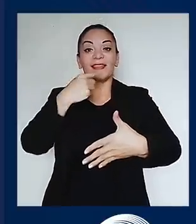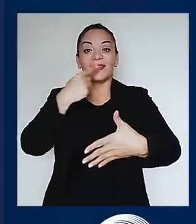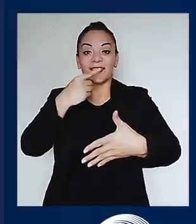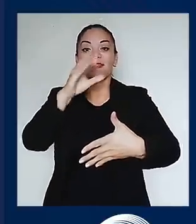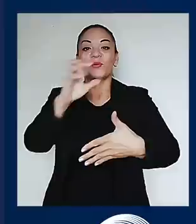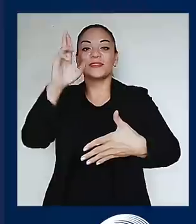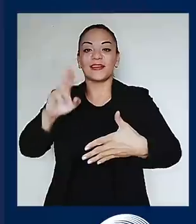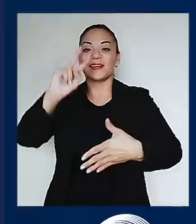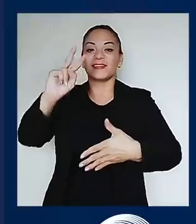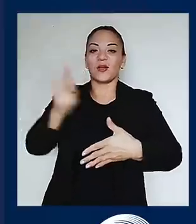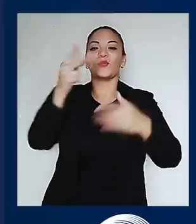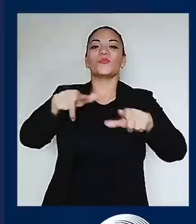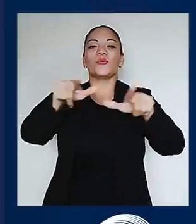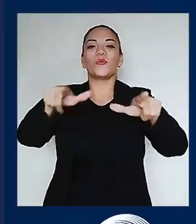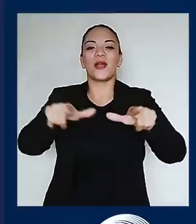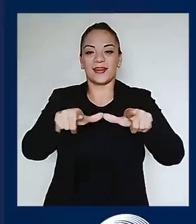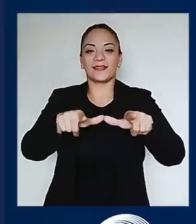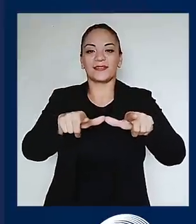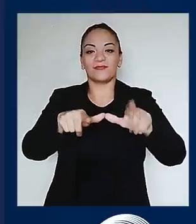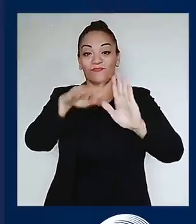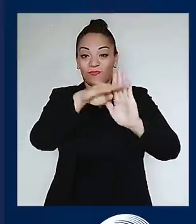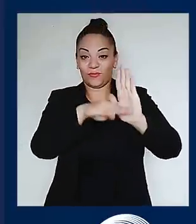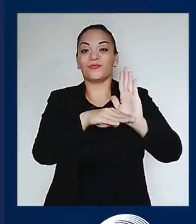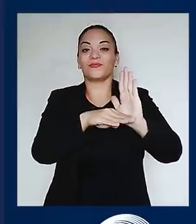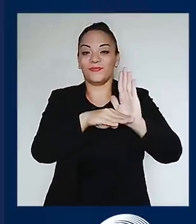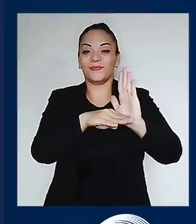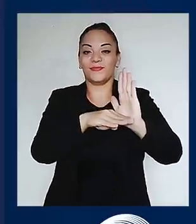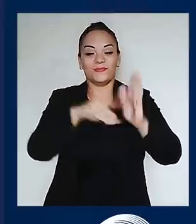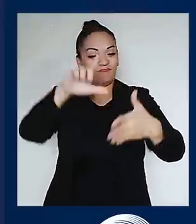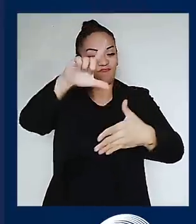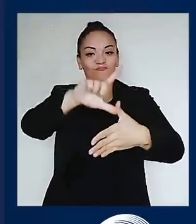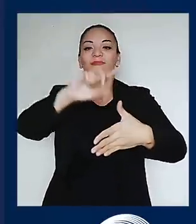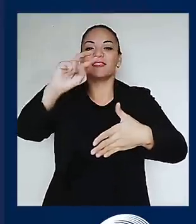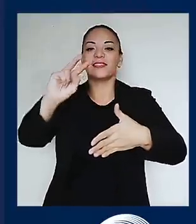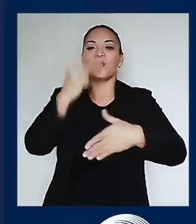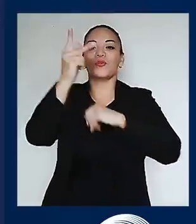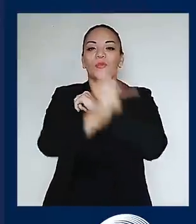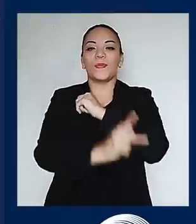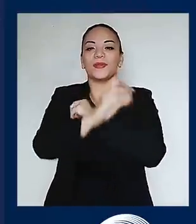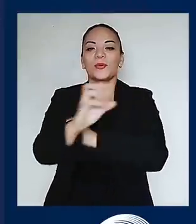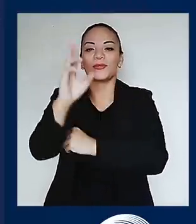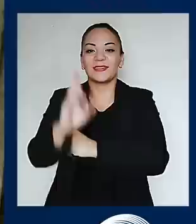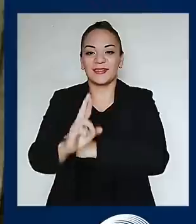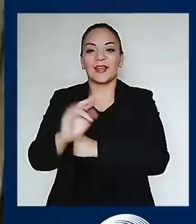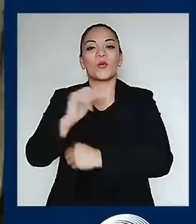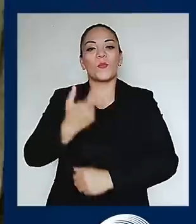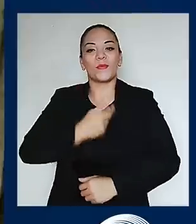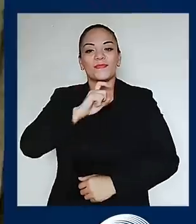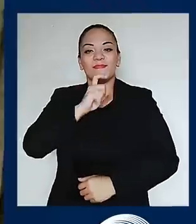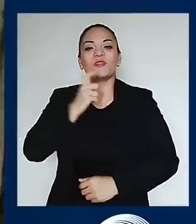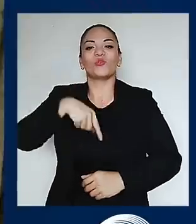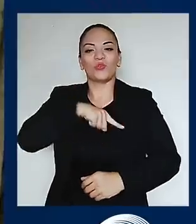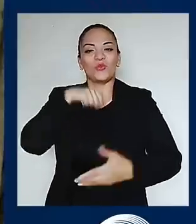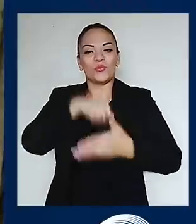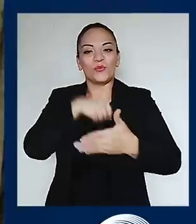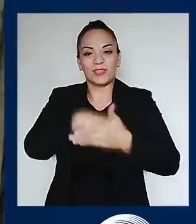en la medalla de plata en toda la región de América Latina para luchar en contra de los